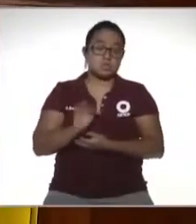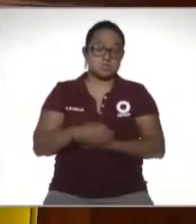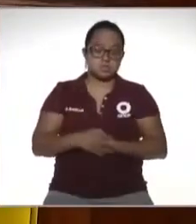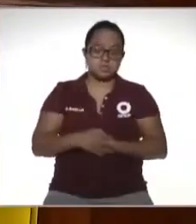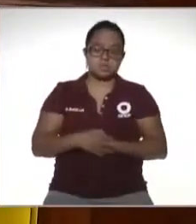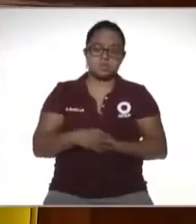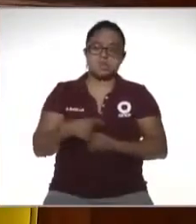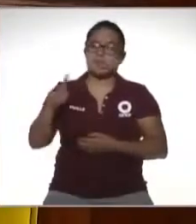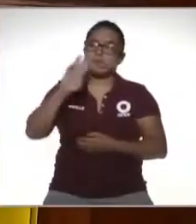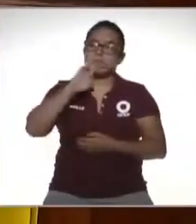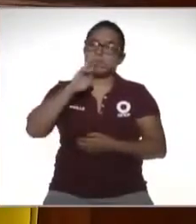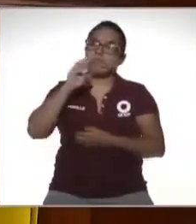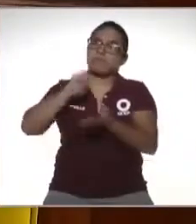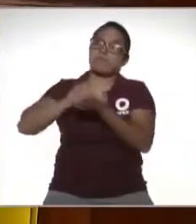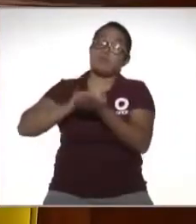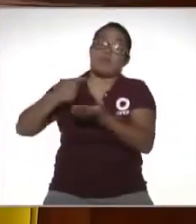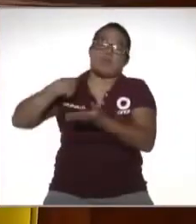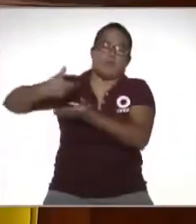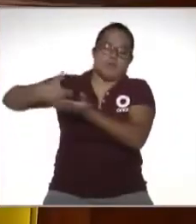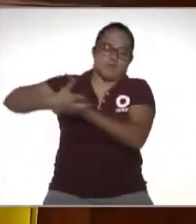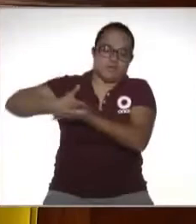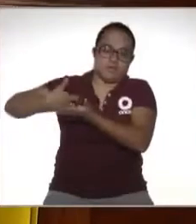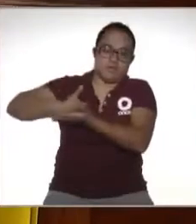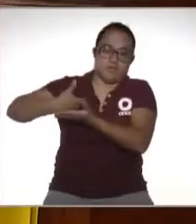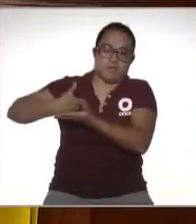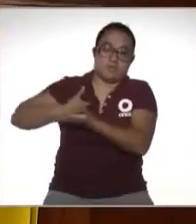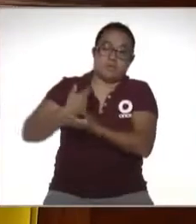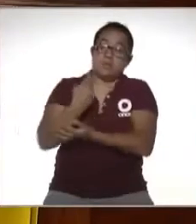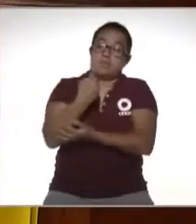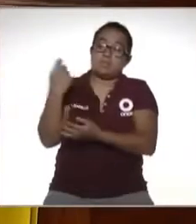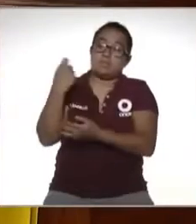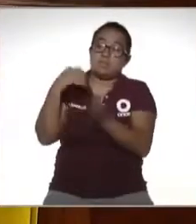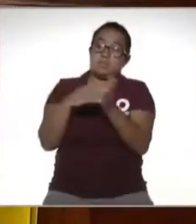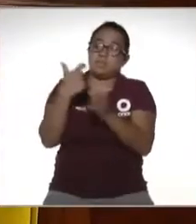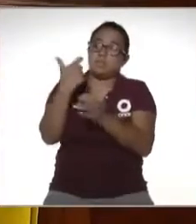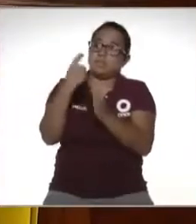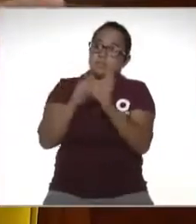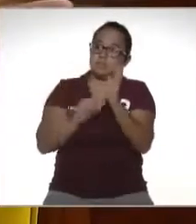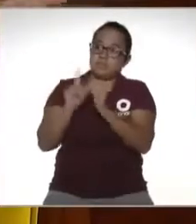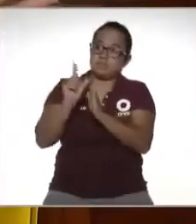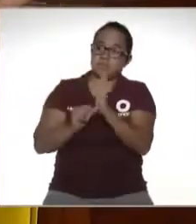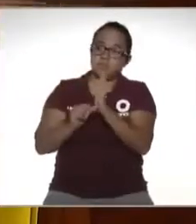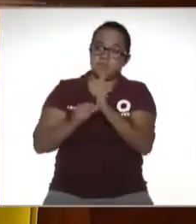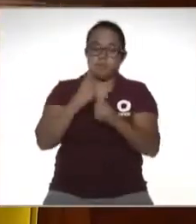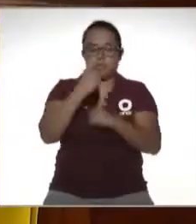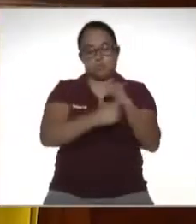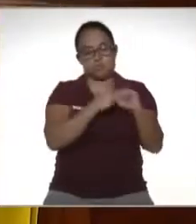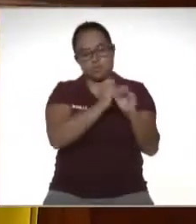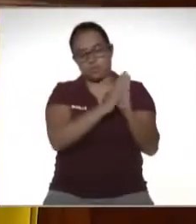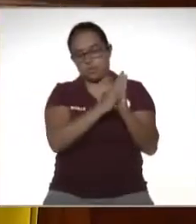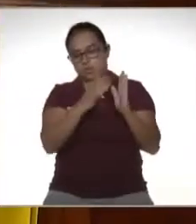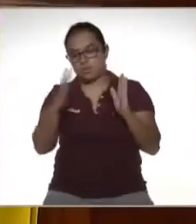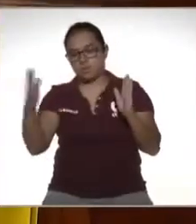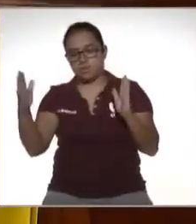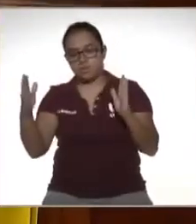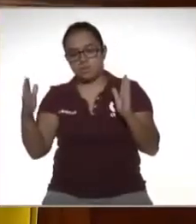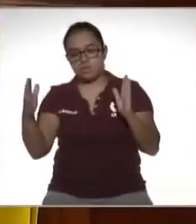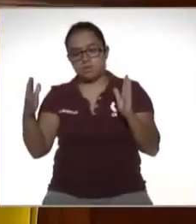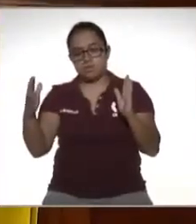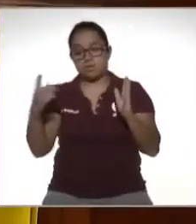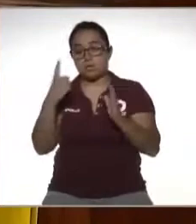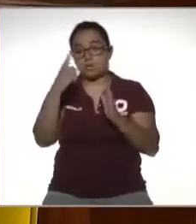a mi edad mi mamá me mantiene todavía y me manda mis 100 mil pesos mensuales oye pues entonces en el año ya recibí